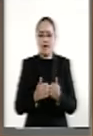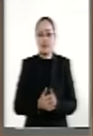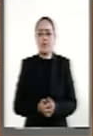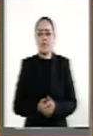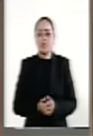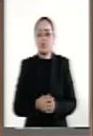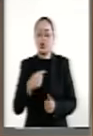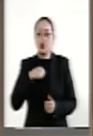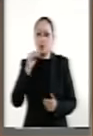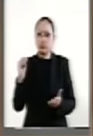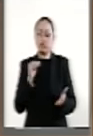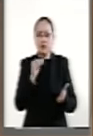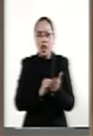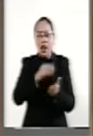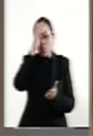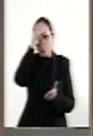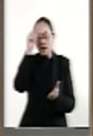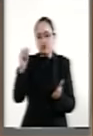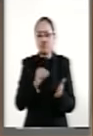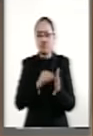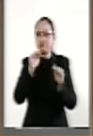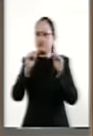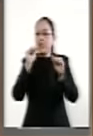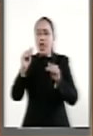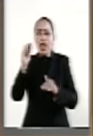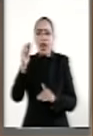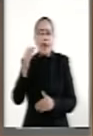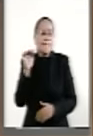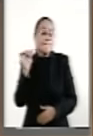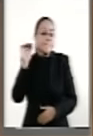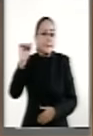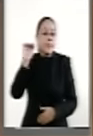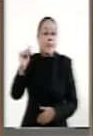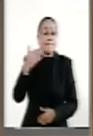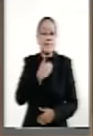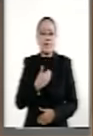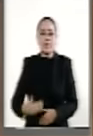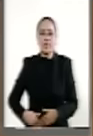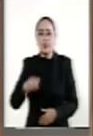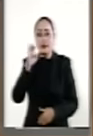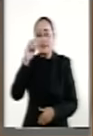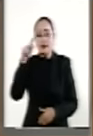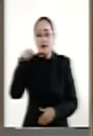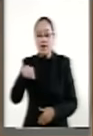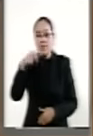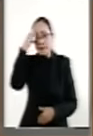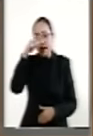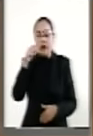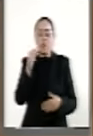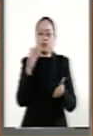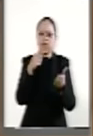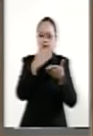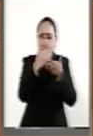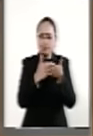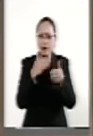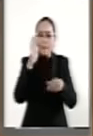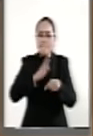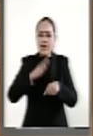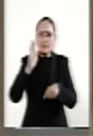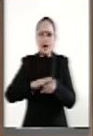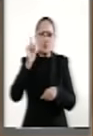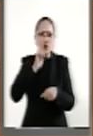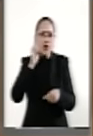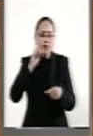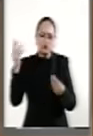Presenté un punto de acuerdo exhortando a Peña Nieto para que implementaran acciones afirmativas que incluyeran más mujeres en su